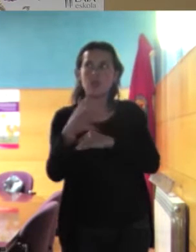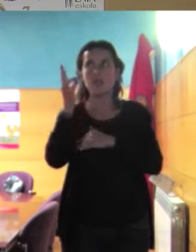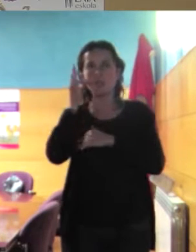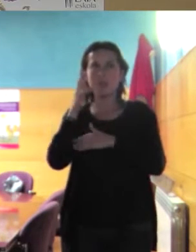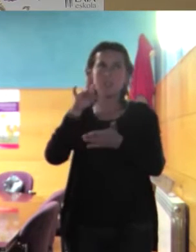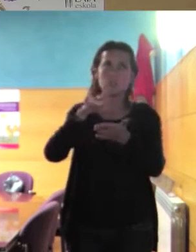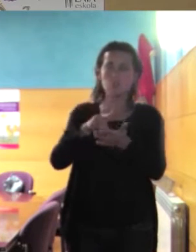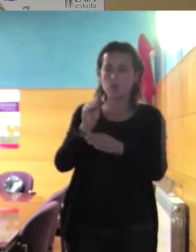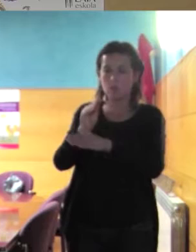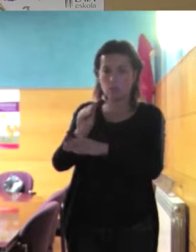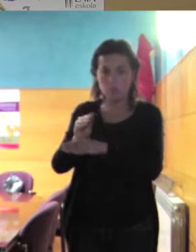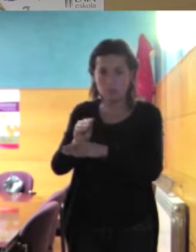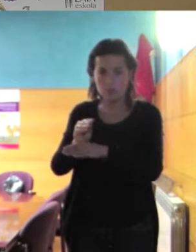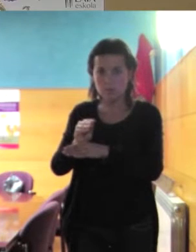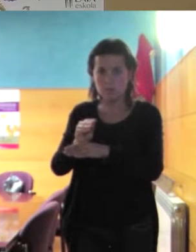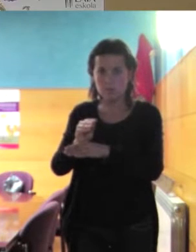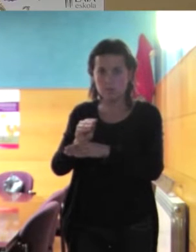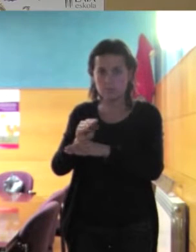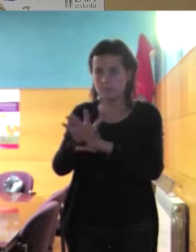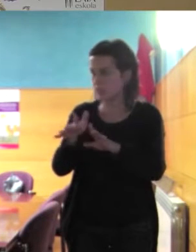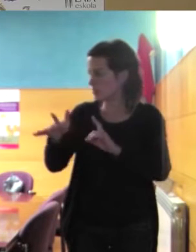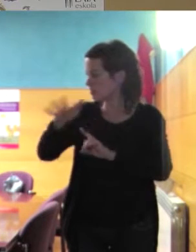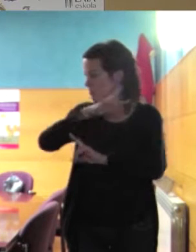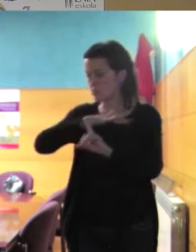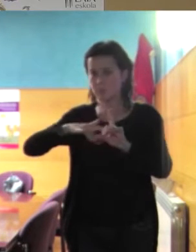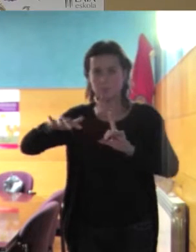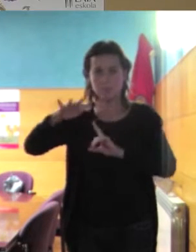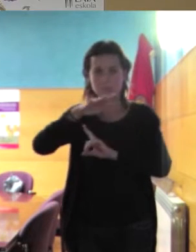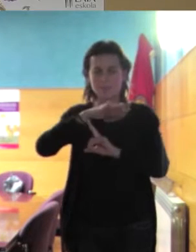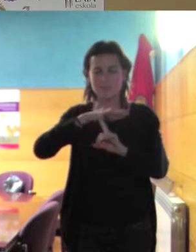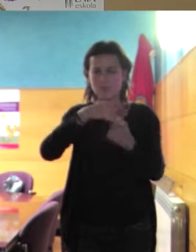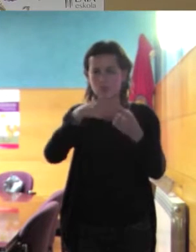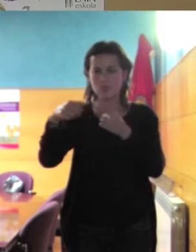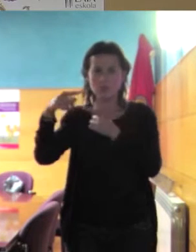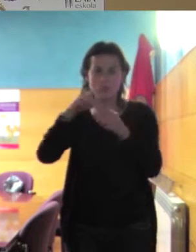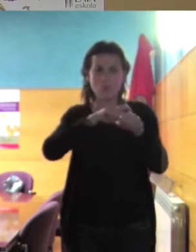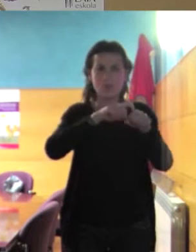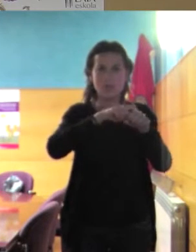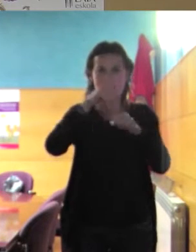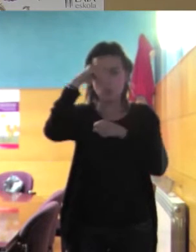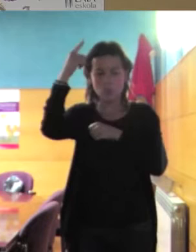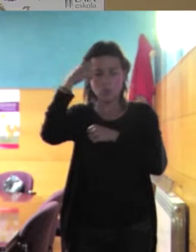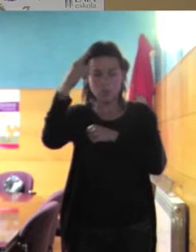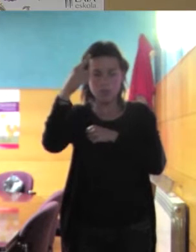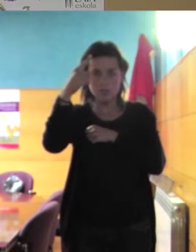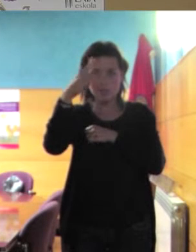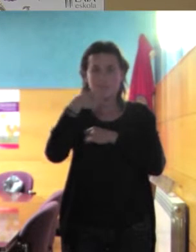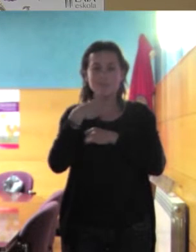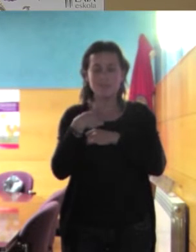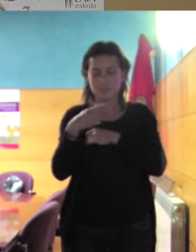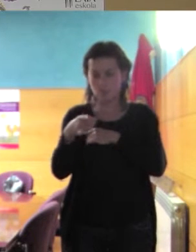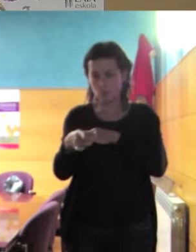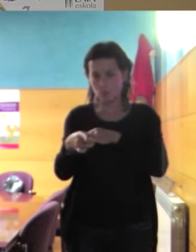cientos mil estamos rodeadas de productos culturales que nos recuerdan cual es nuestro lugar y que nos hacen